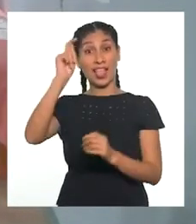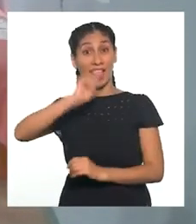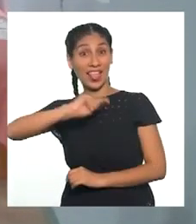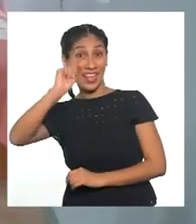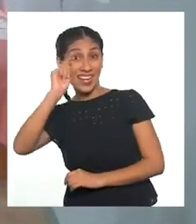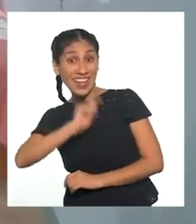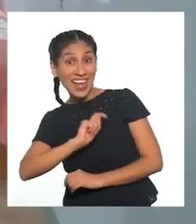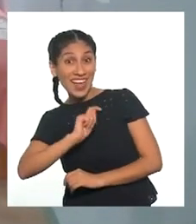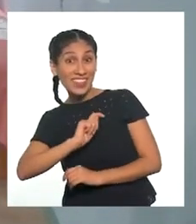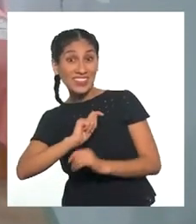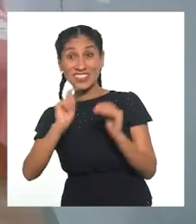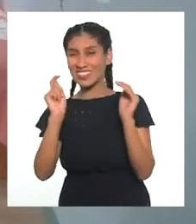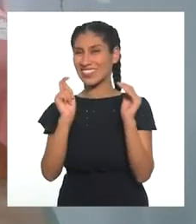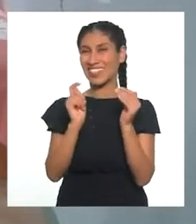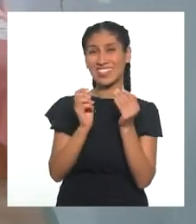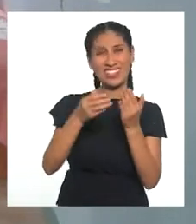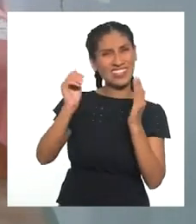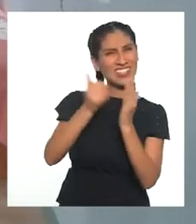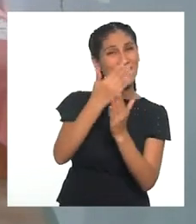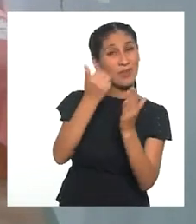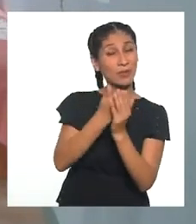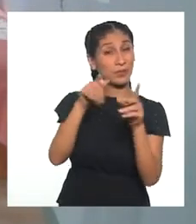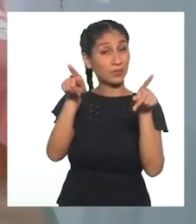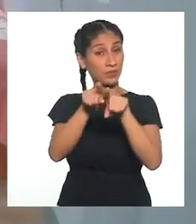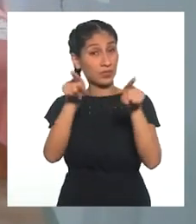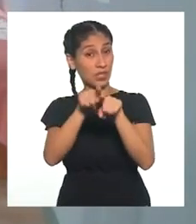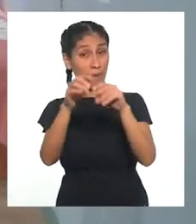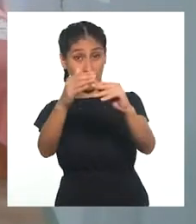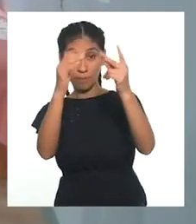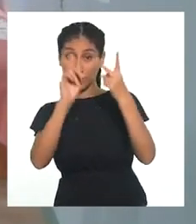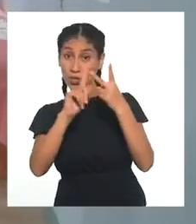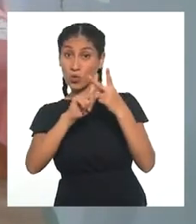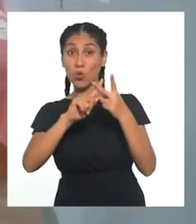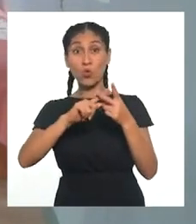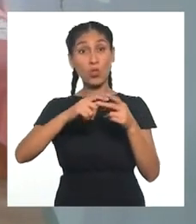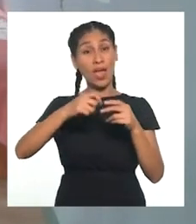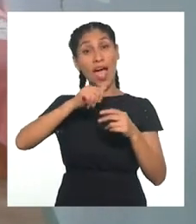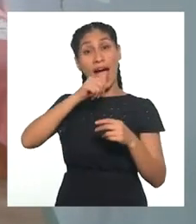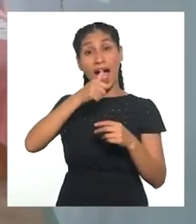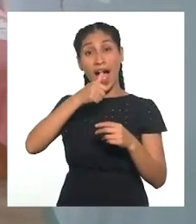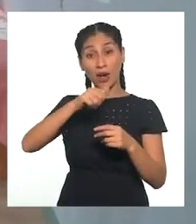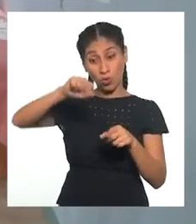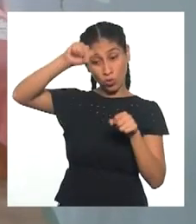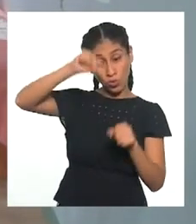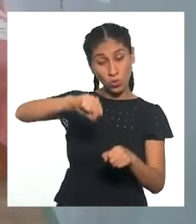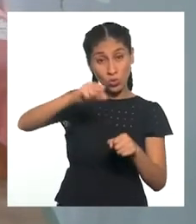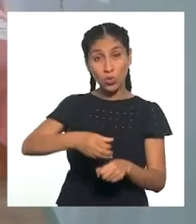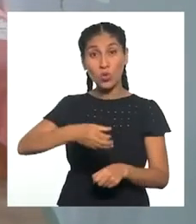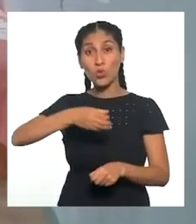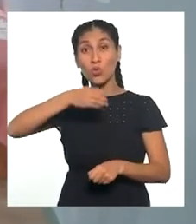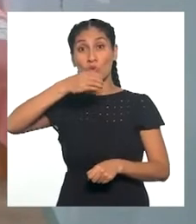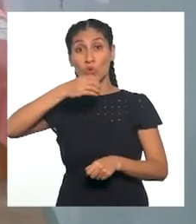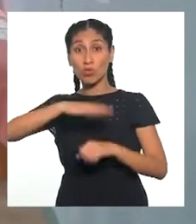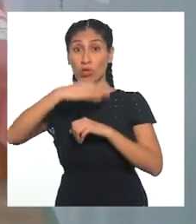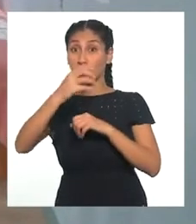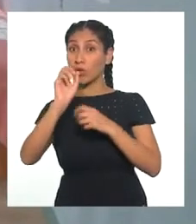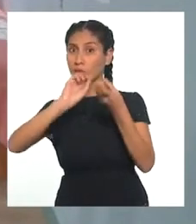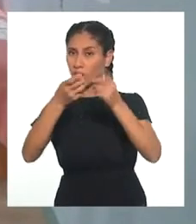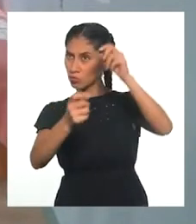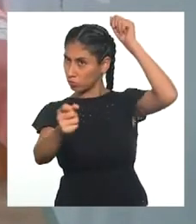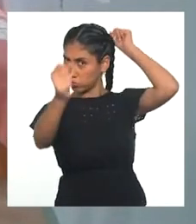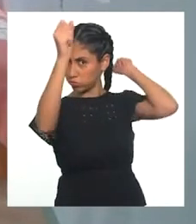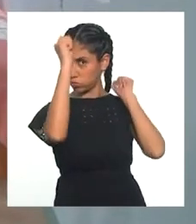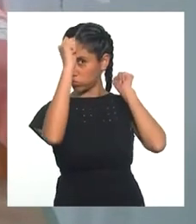nuevos. Una bolsa de agua que podemos enfriar en la refrigeradora y luego usar de sombrero. Un procesador de energía